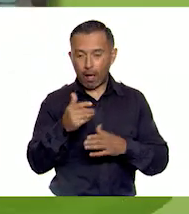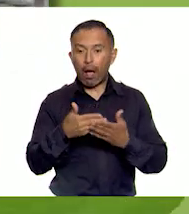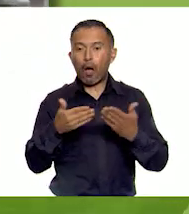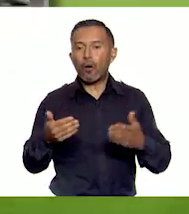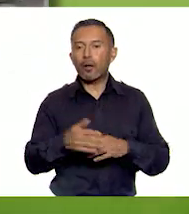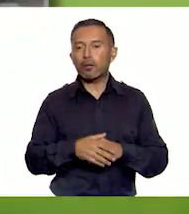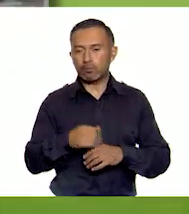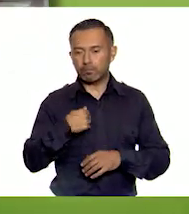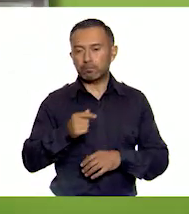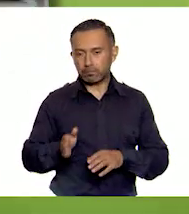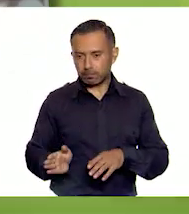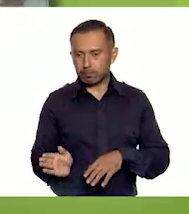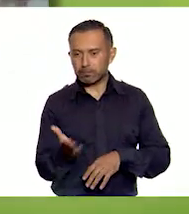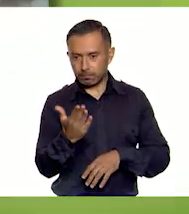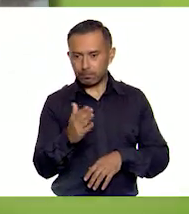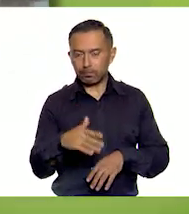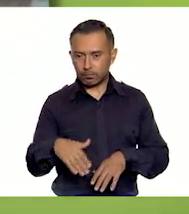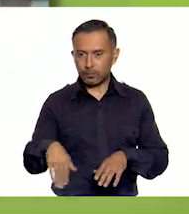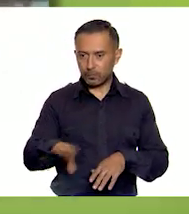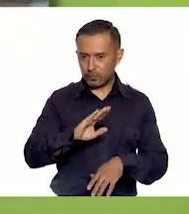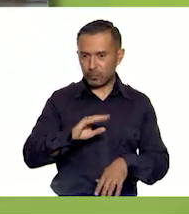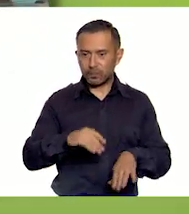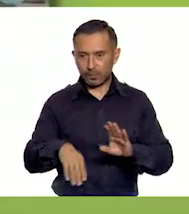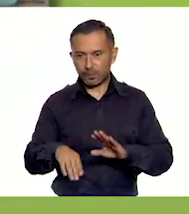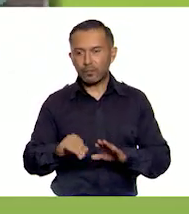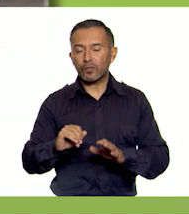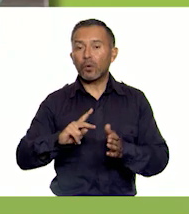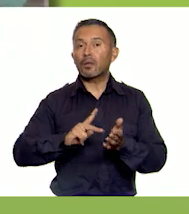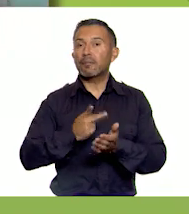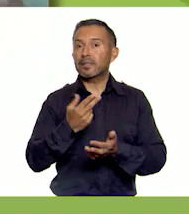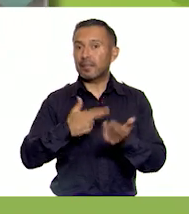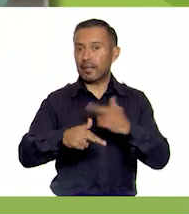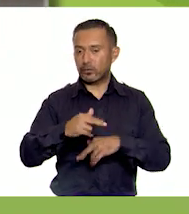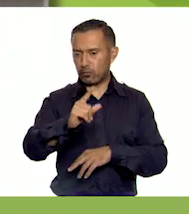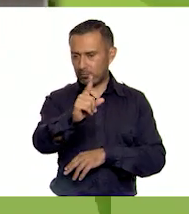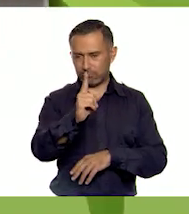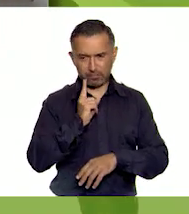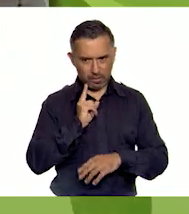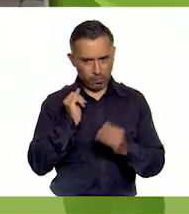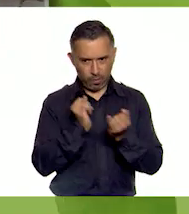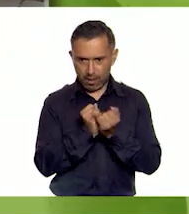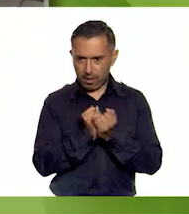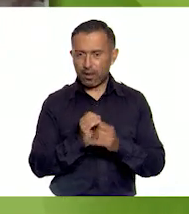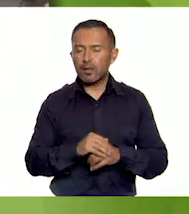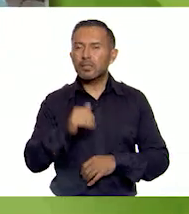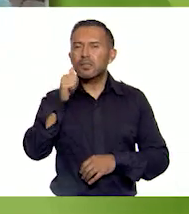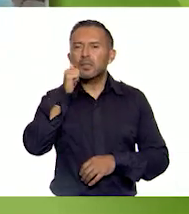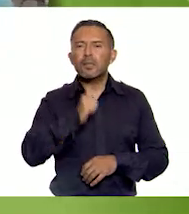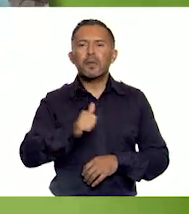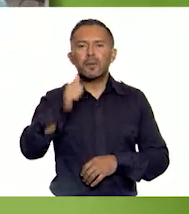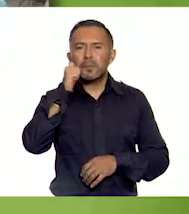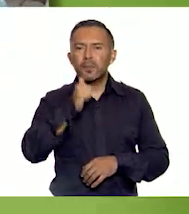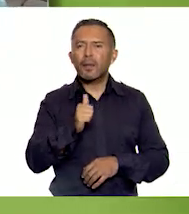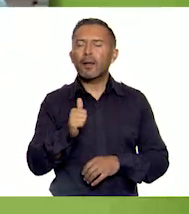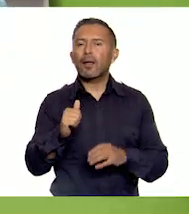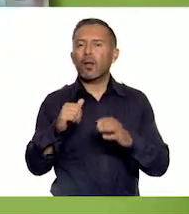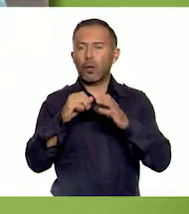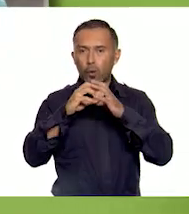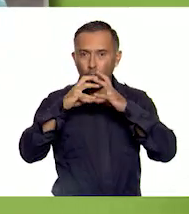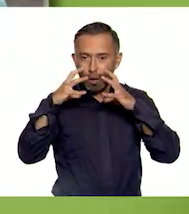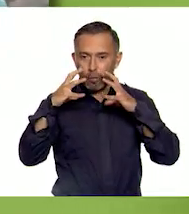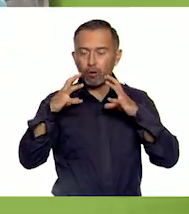mi globo y de regreso lo mismo. Primero, dejando mi globo donde